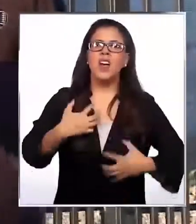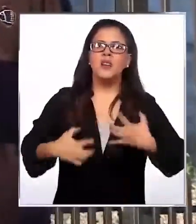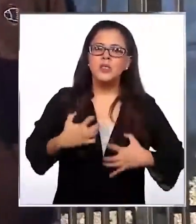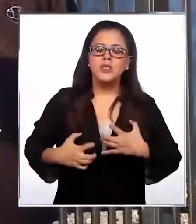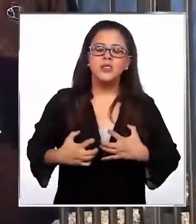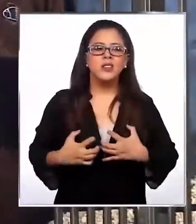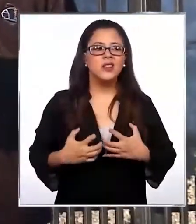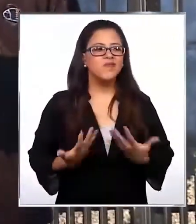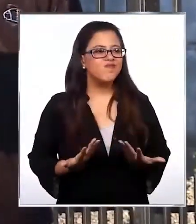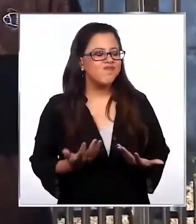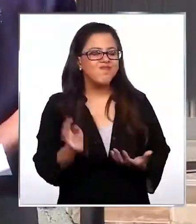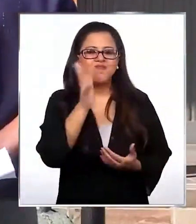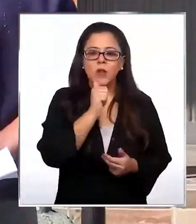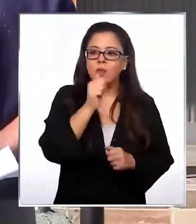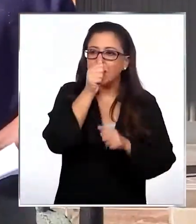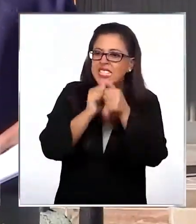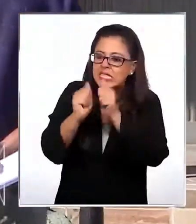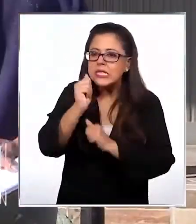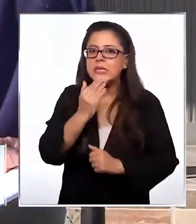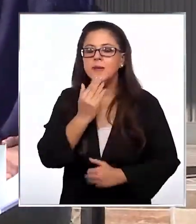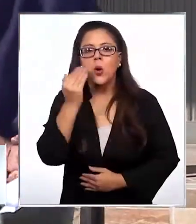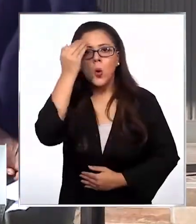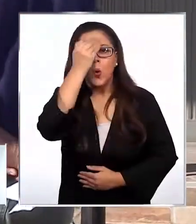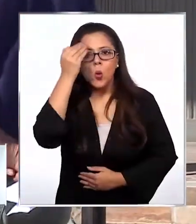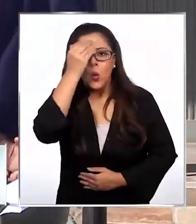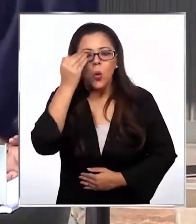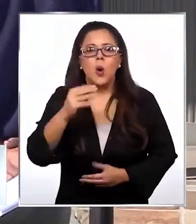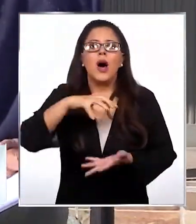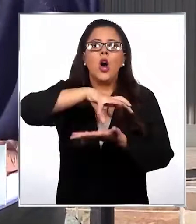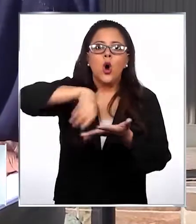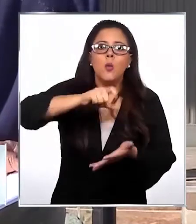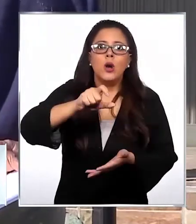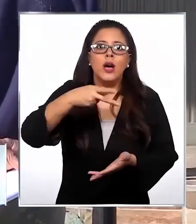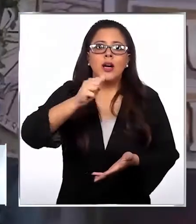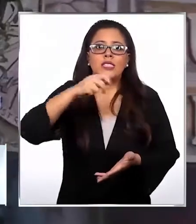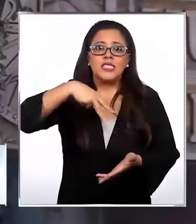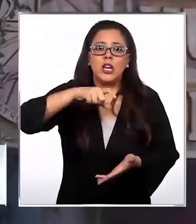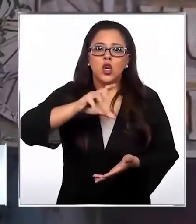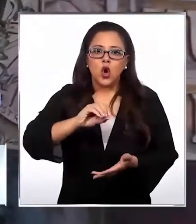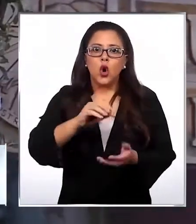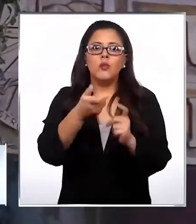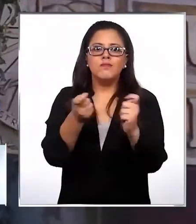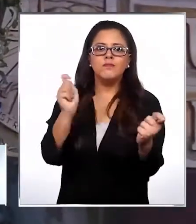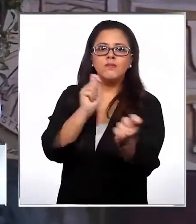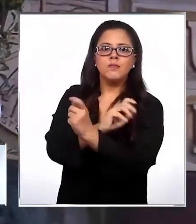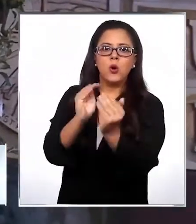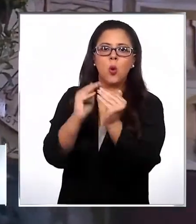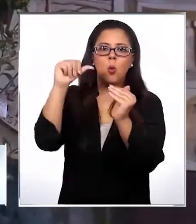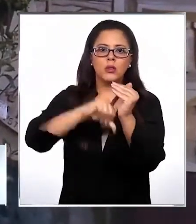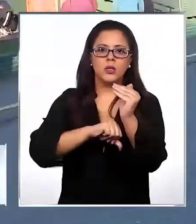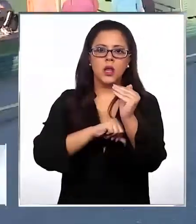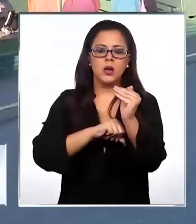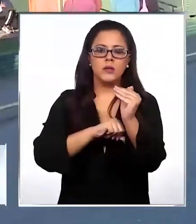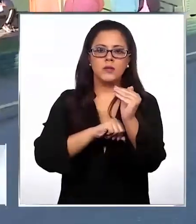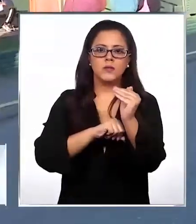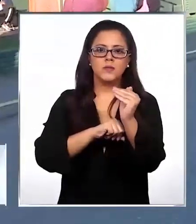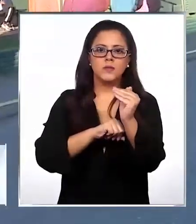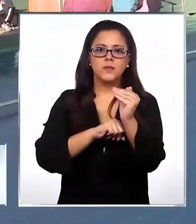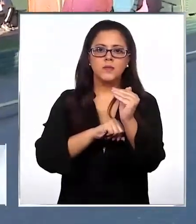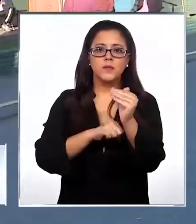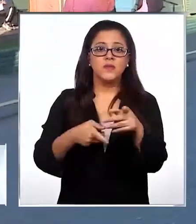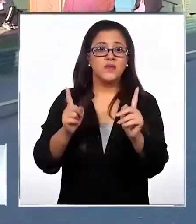Molestia, impaciencia y preocupación ha generado en la comuna de Chanco el retroceso a fase 1 cuarentena total.